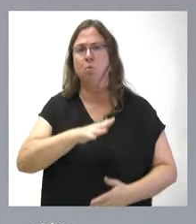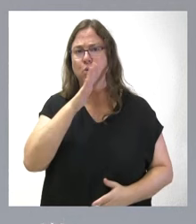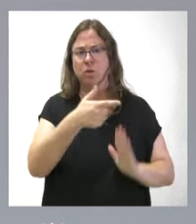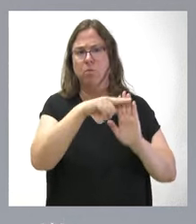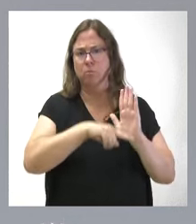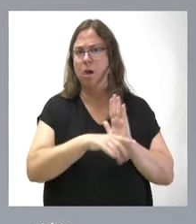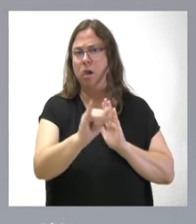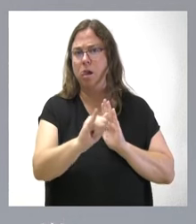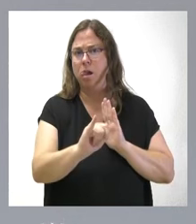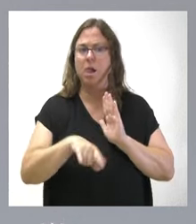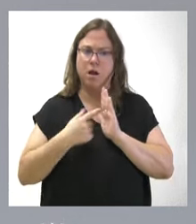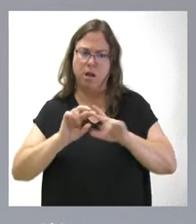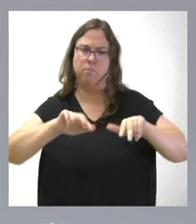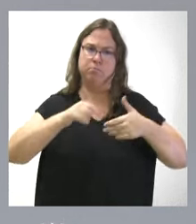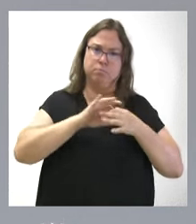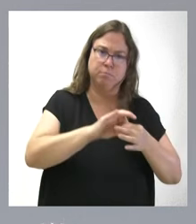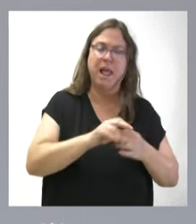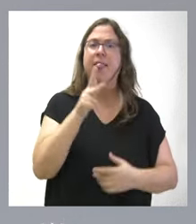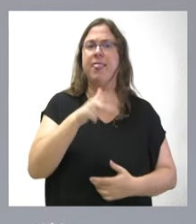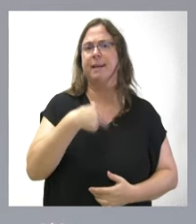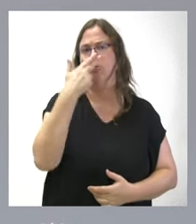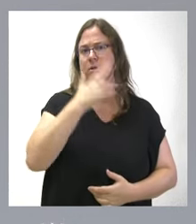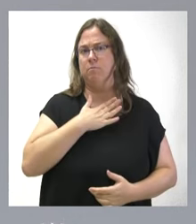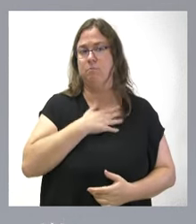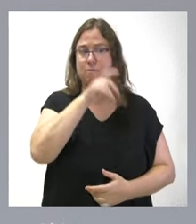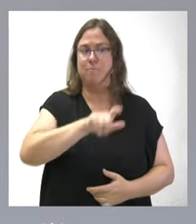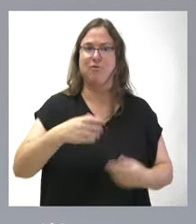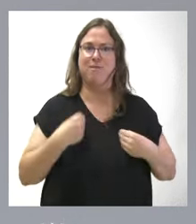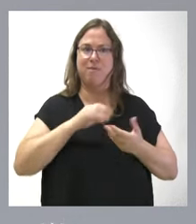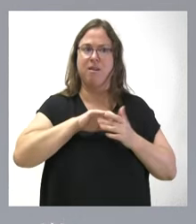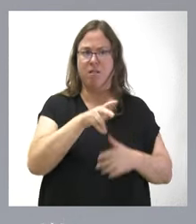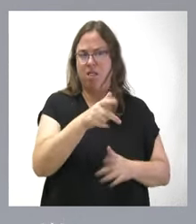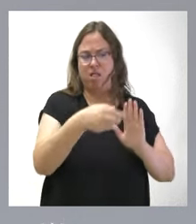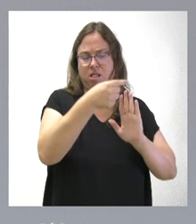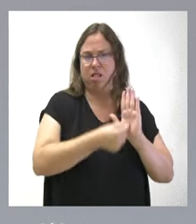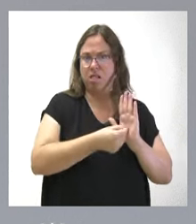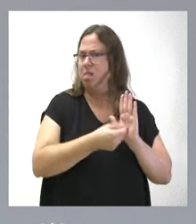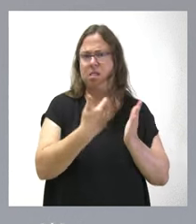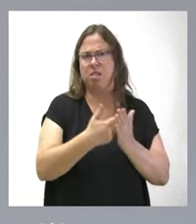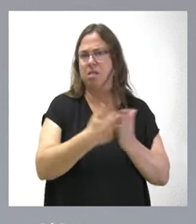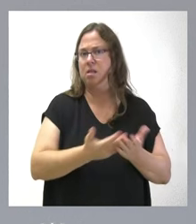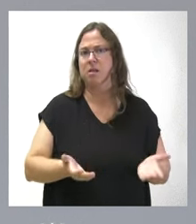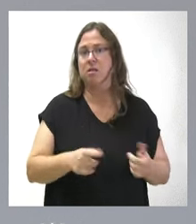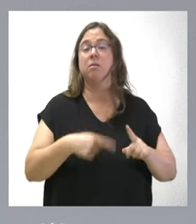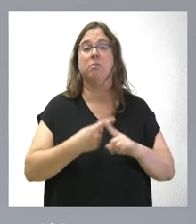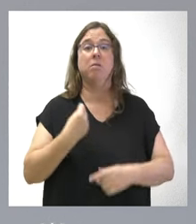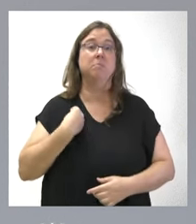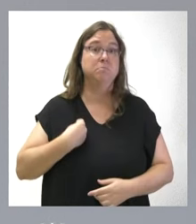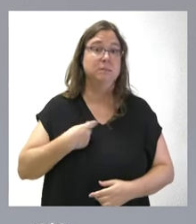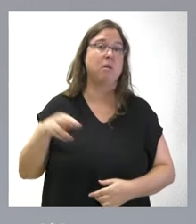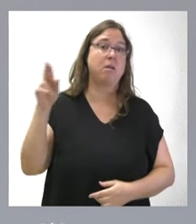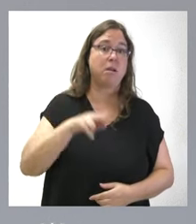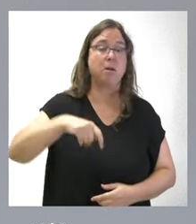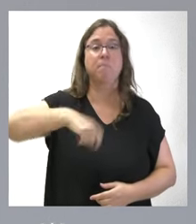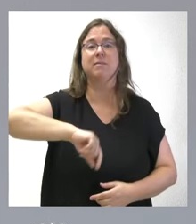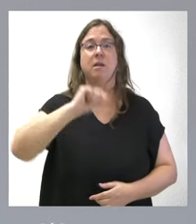que hay vinculación con derechos e intereses de los castellanos y leoneses y que, como siempre ha dicho el presidente Alfonso